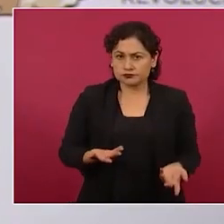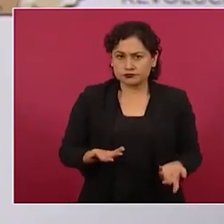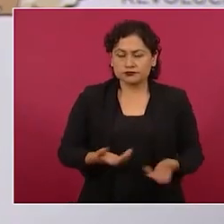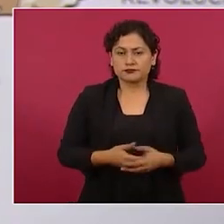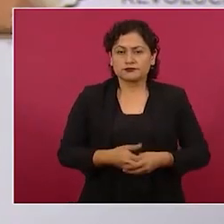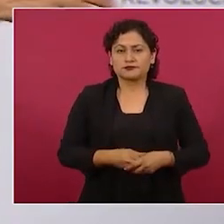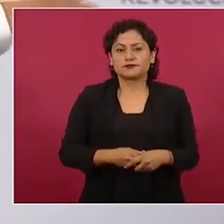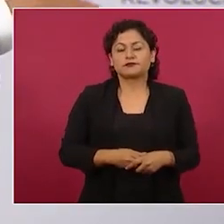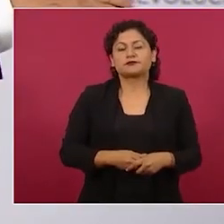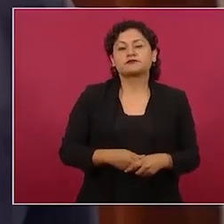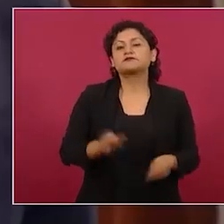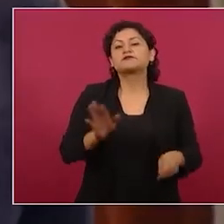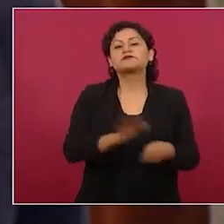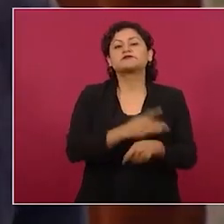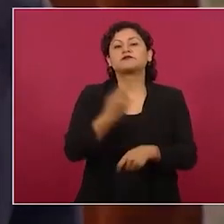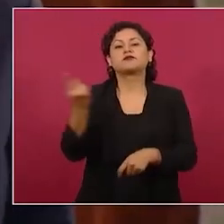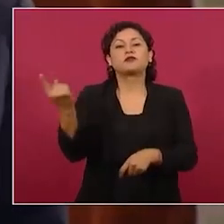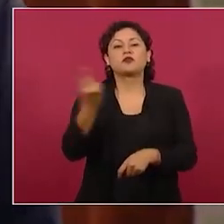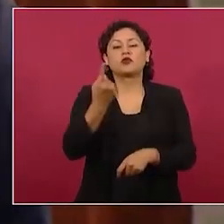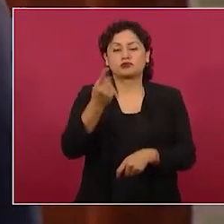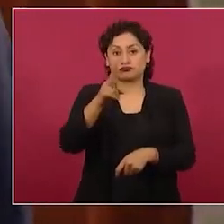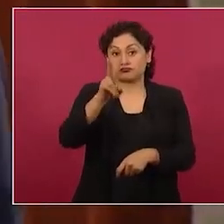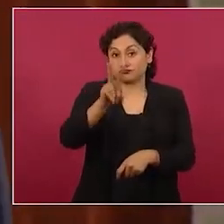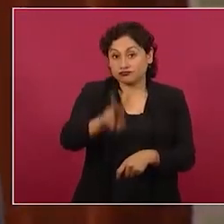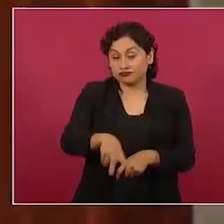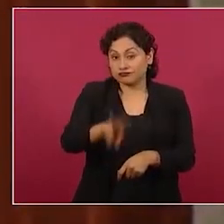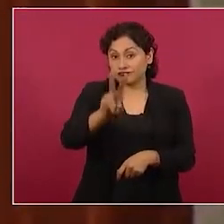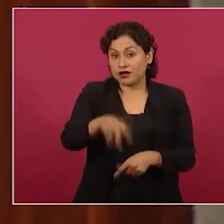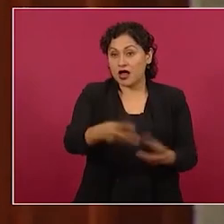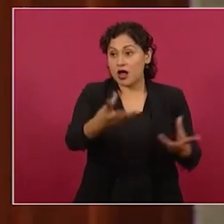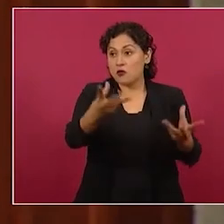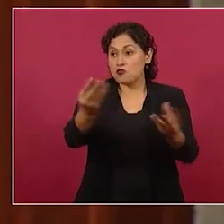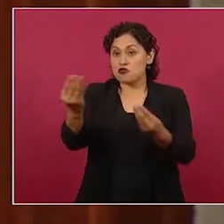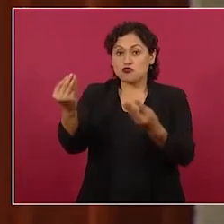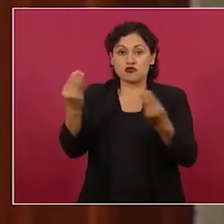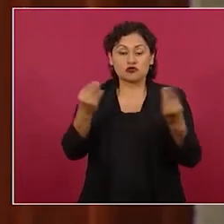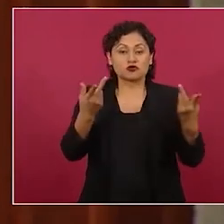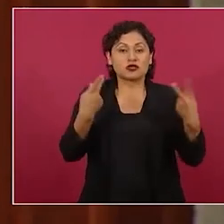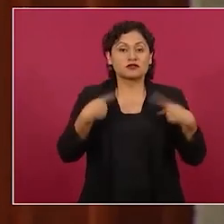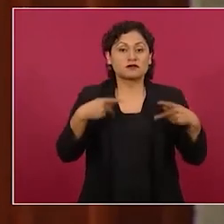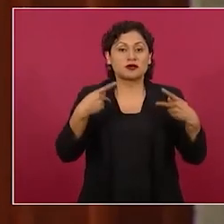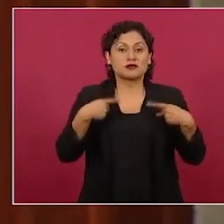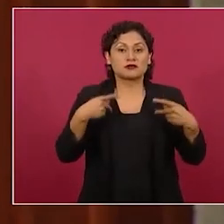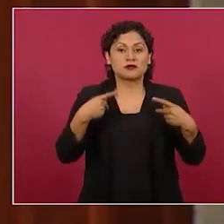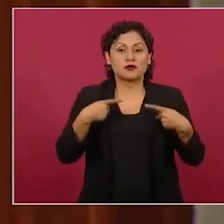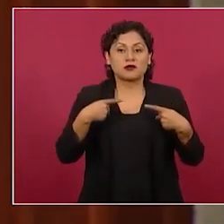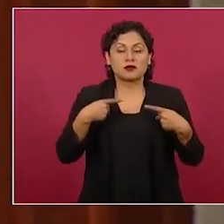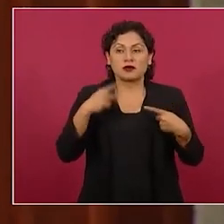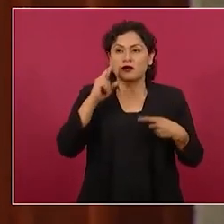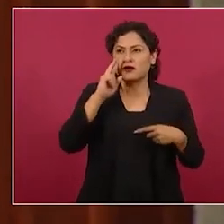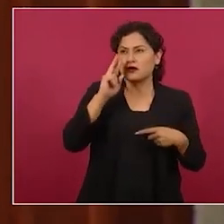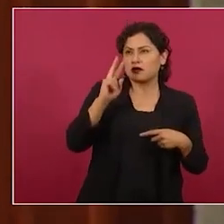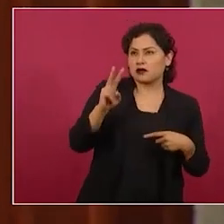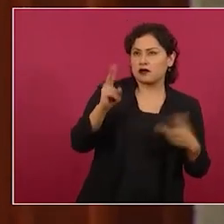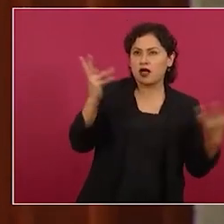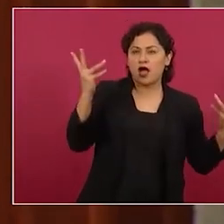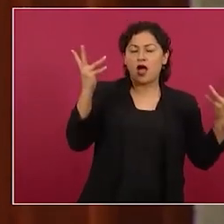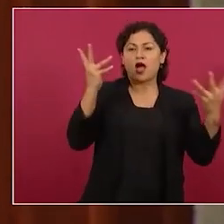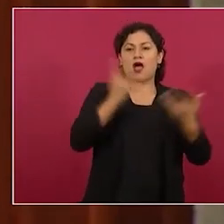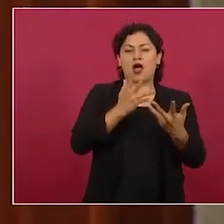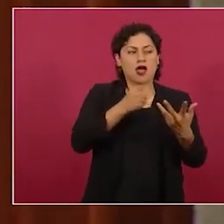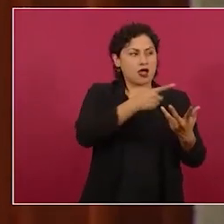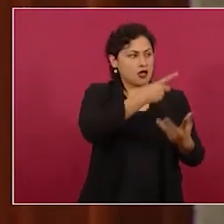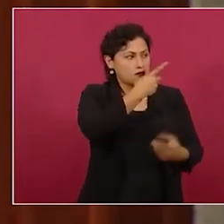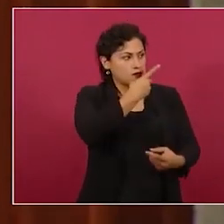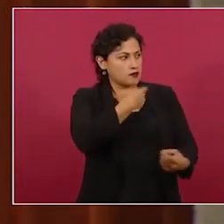porque hay muchos consumidores que fueron sorprendidos que los engañaron